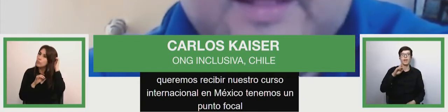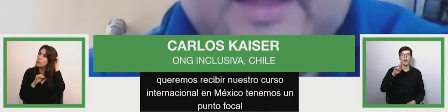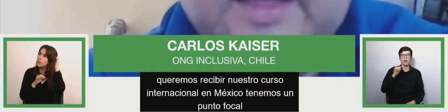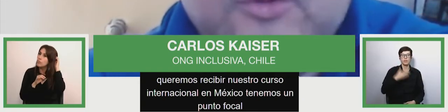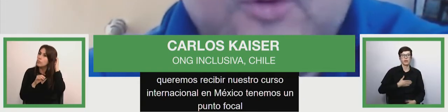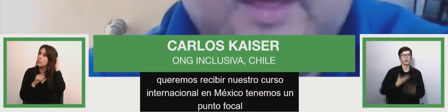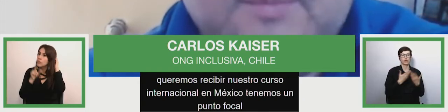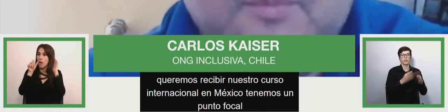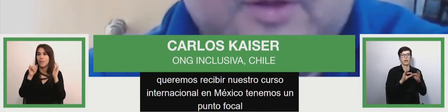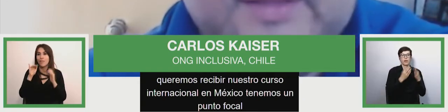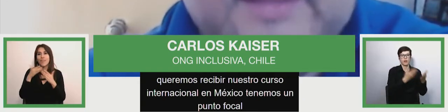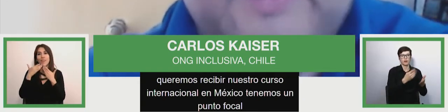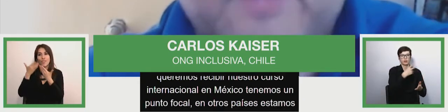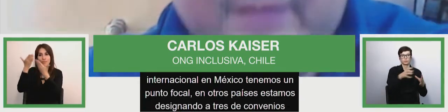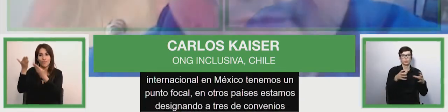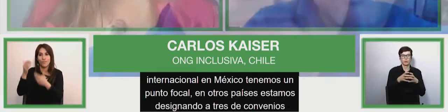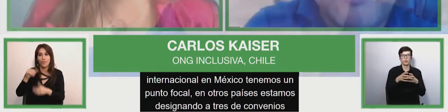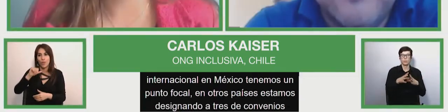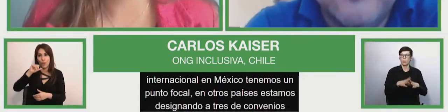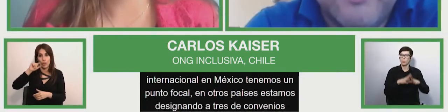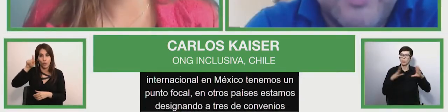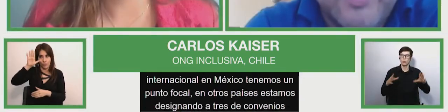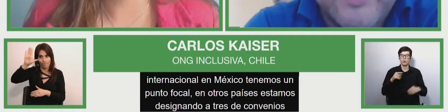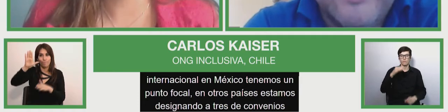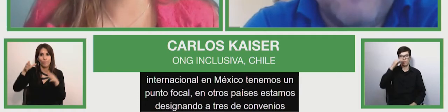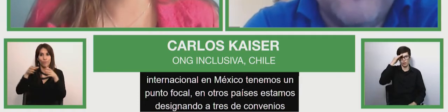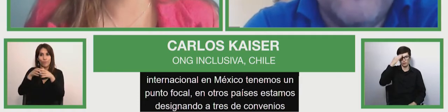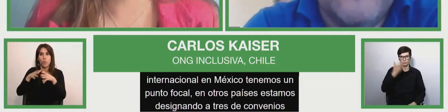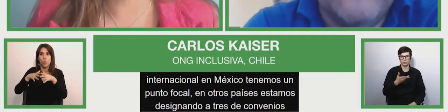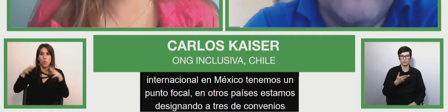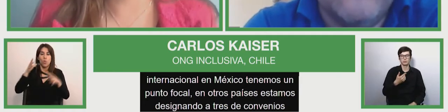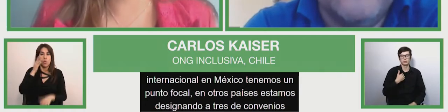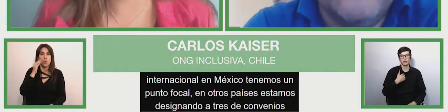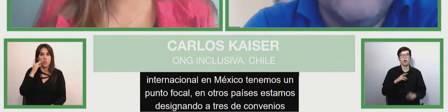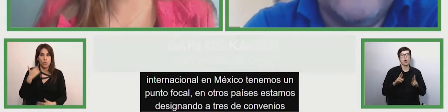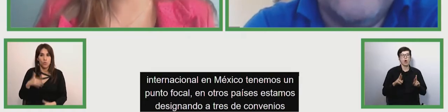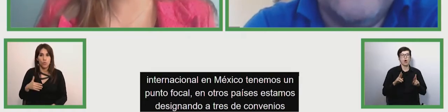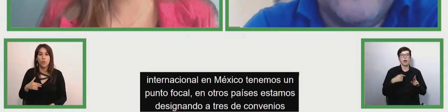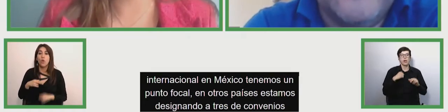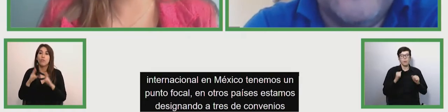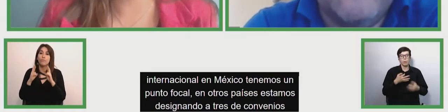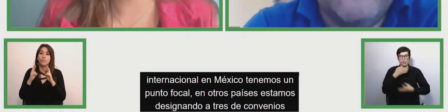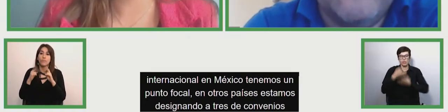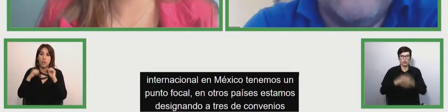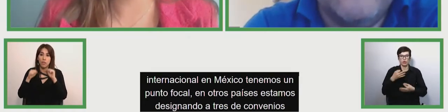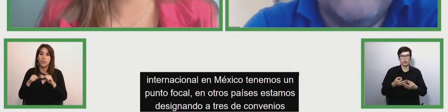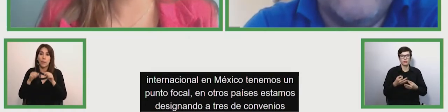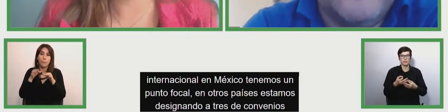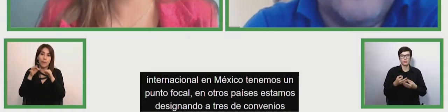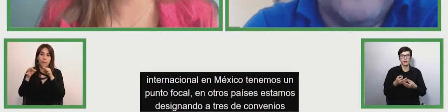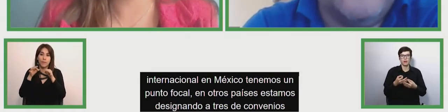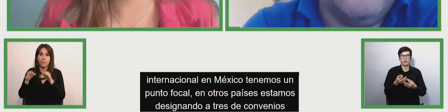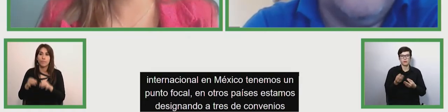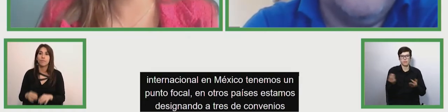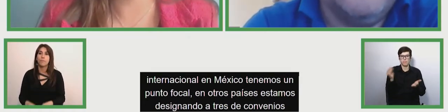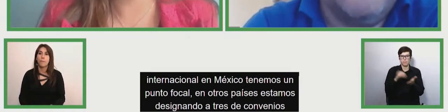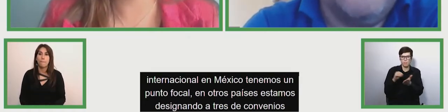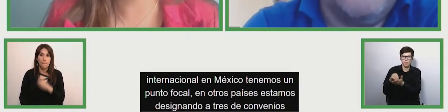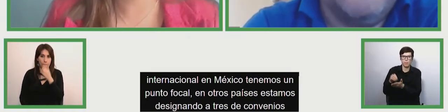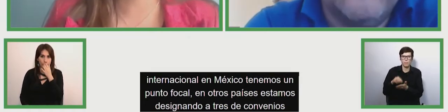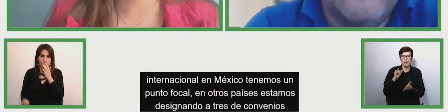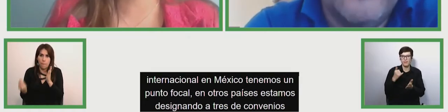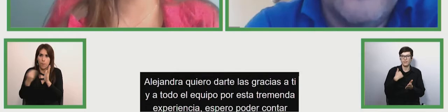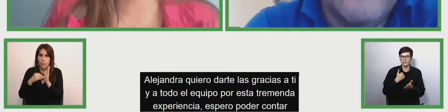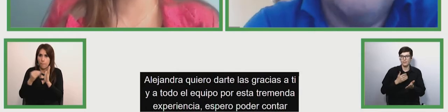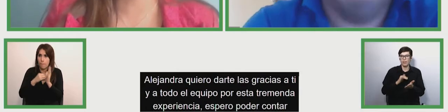gracias a ti y a todo el equipo por esta tremenda experiencia espero poder contar con las distintas